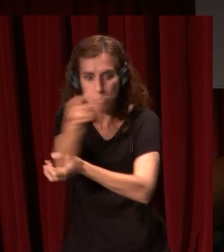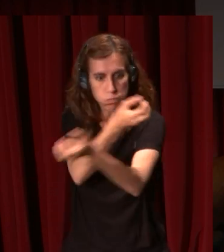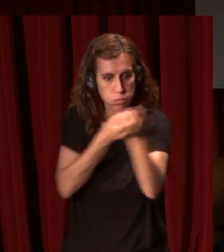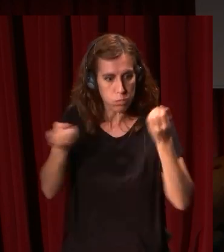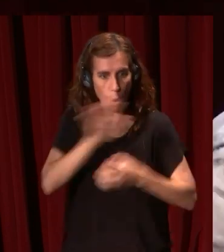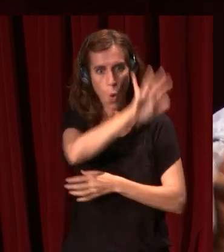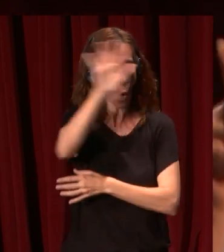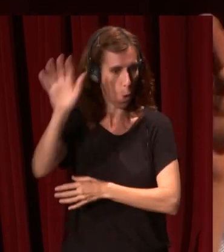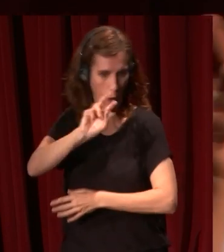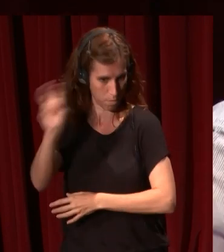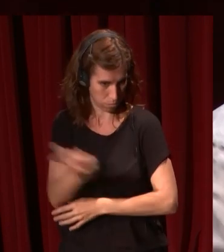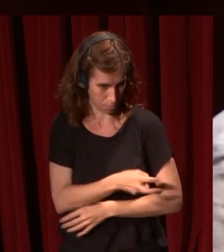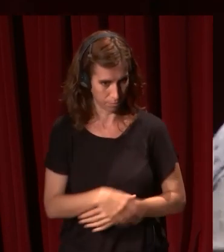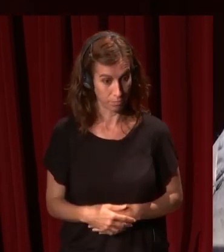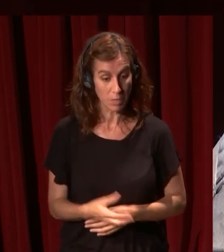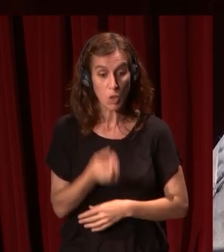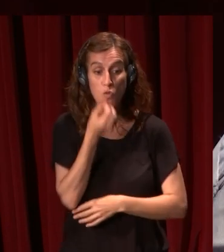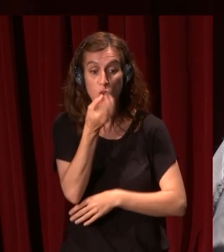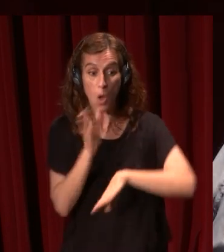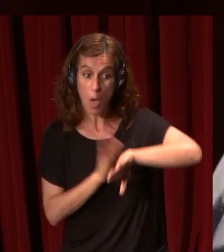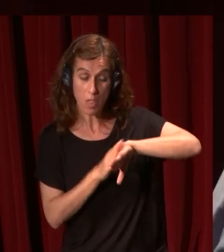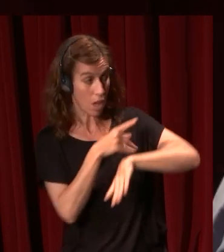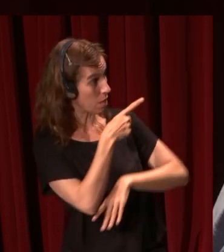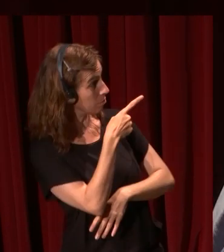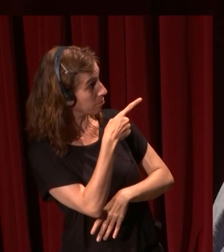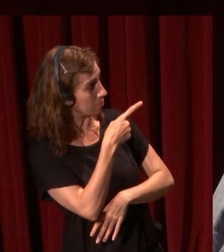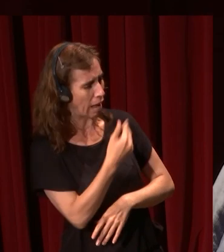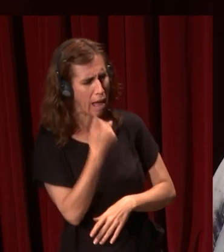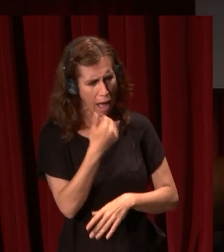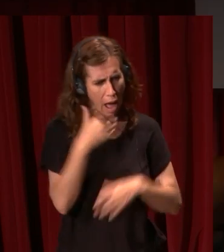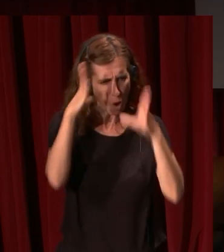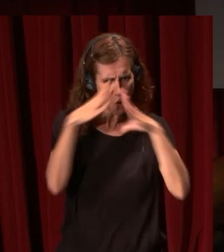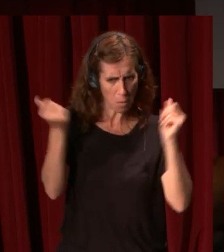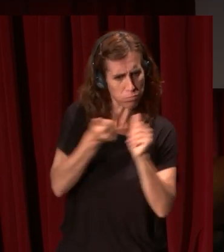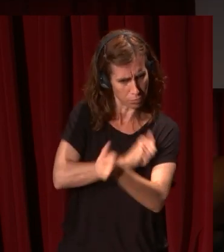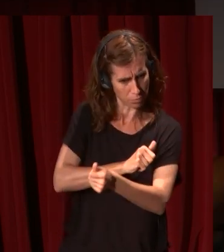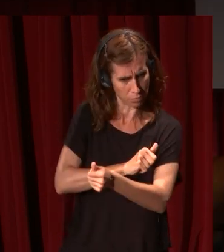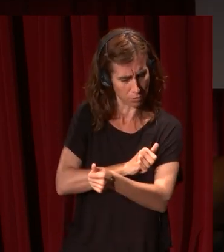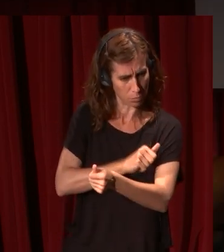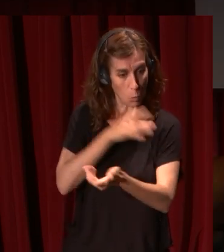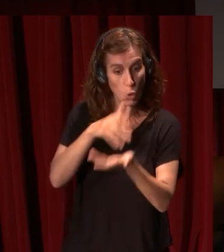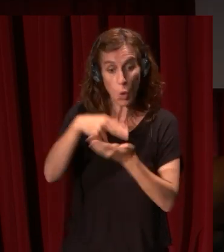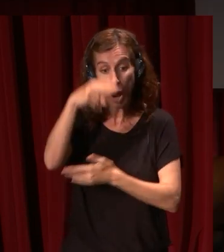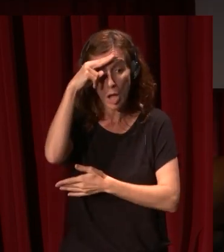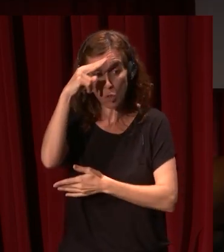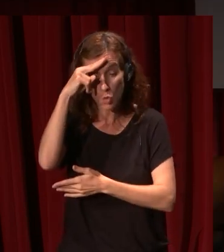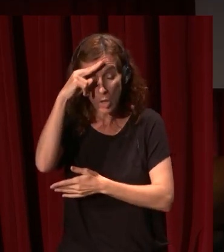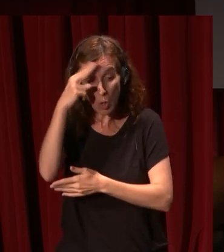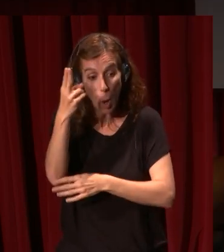lugares El florero de la izquierda también es algo flamenco porque banderá a este suegro de un pintor